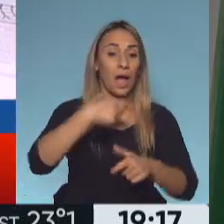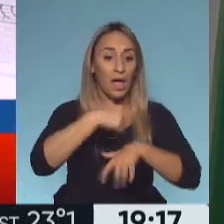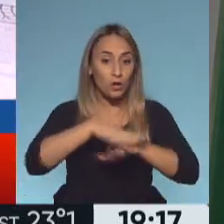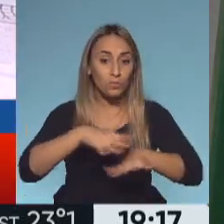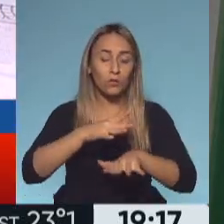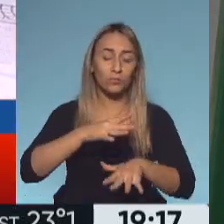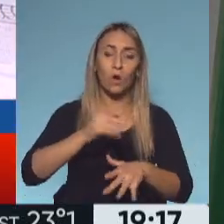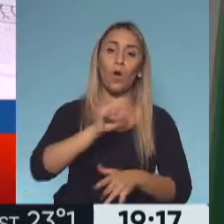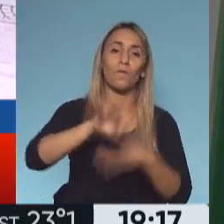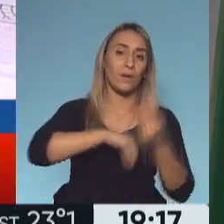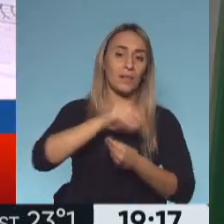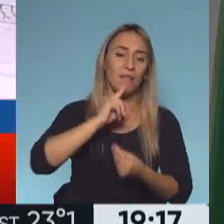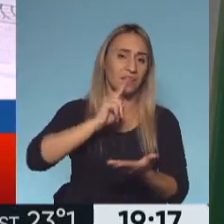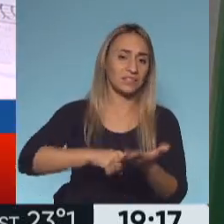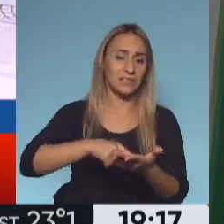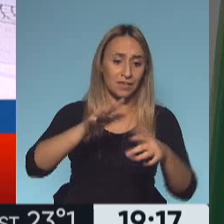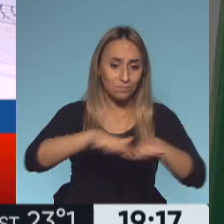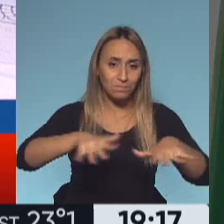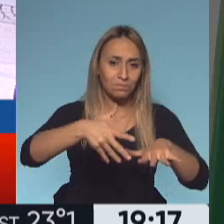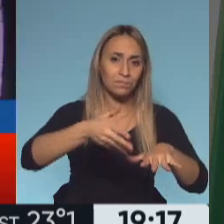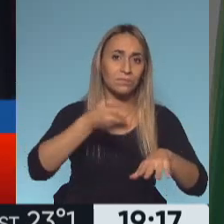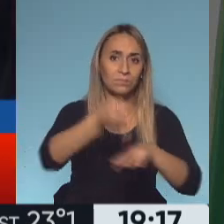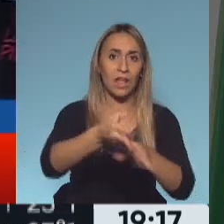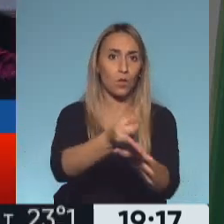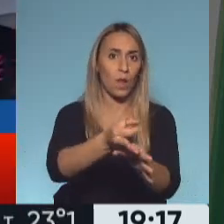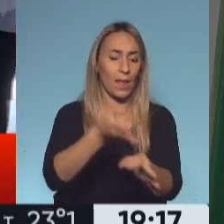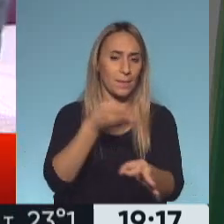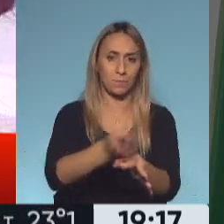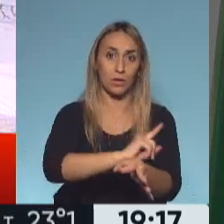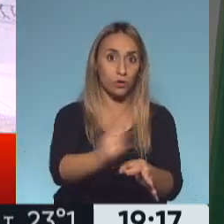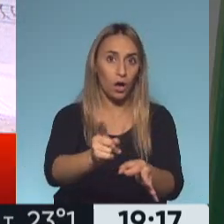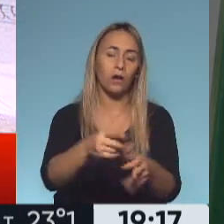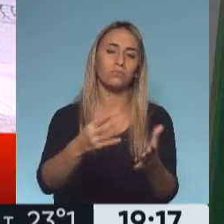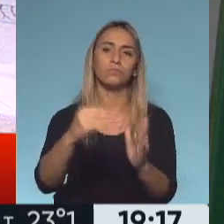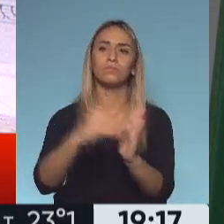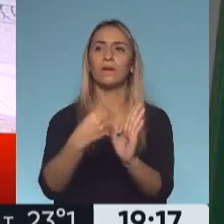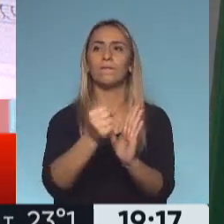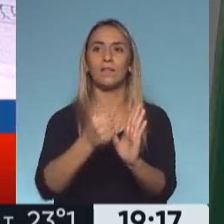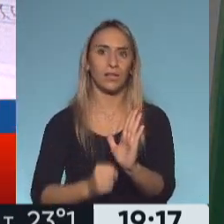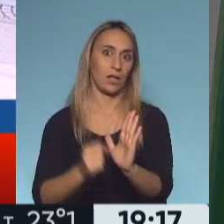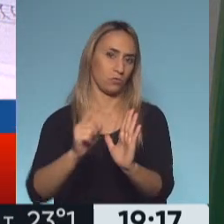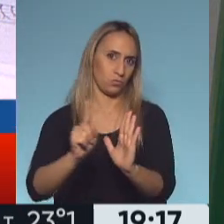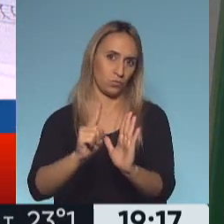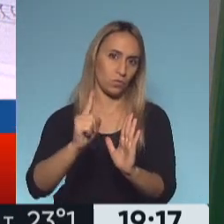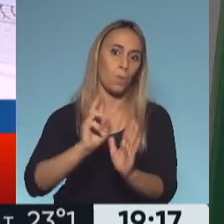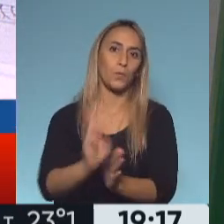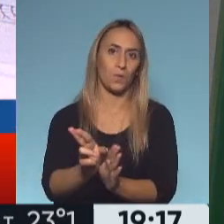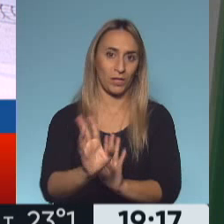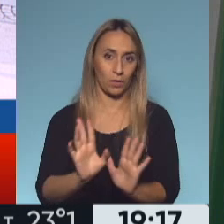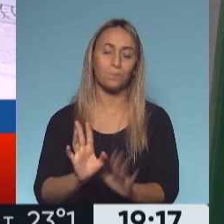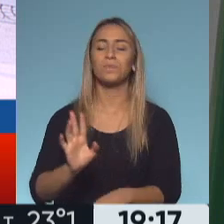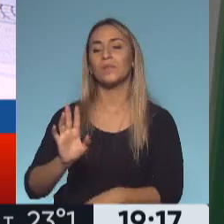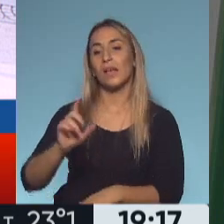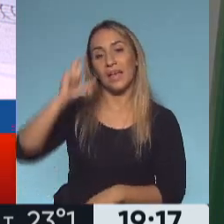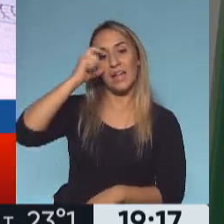familias decidían no llevarlos ni que tampoco perdieran las vacantes, ¿verdad? Sí, básicamente el fallo pertenece al juez